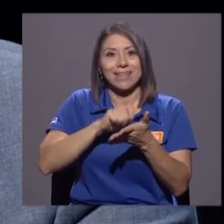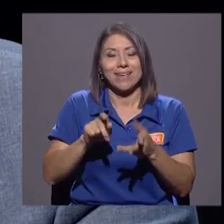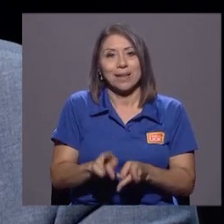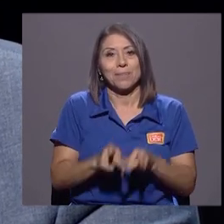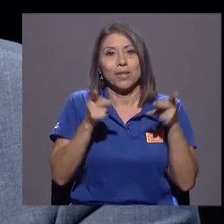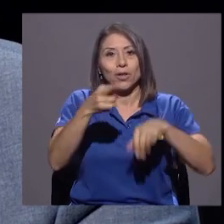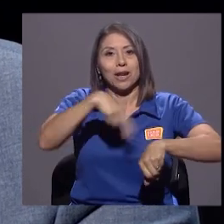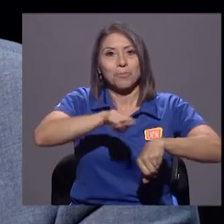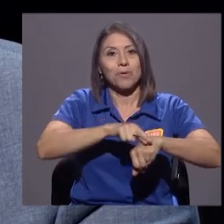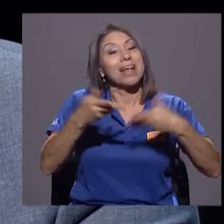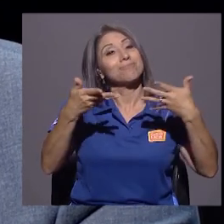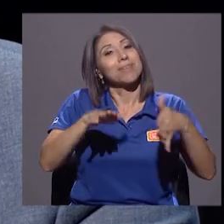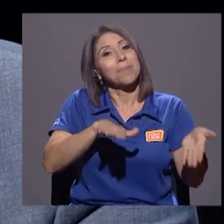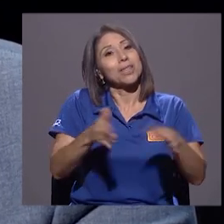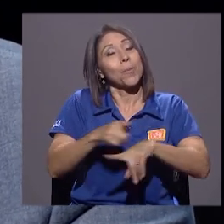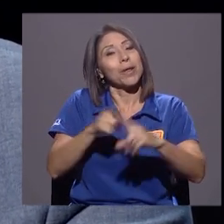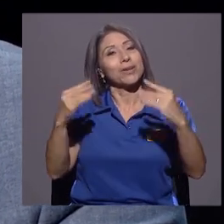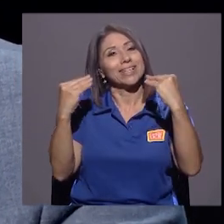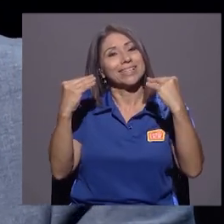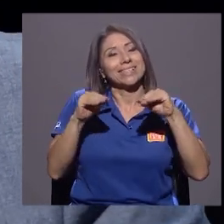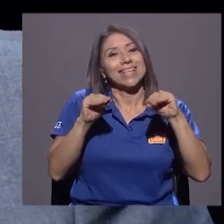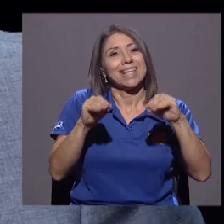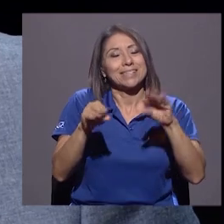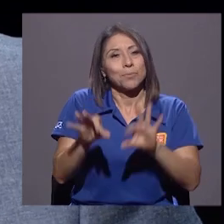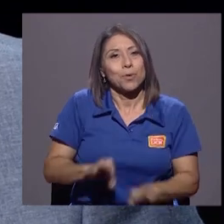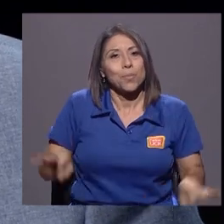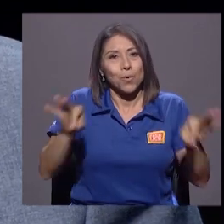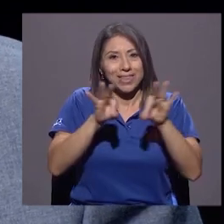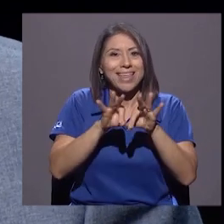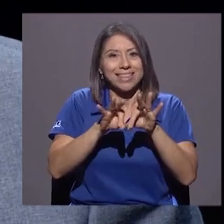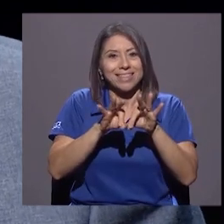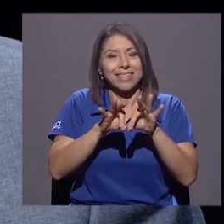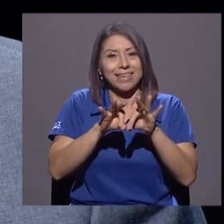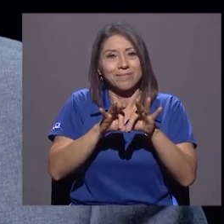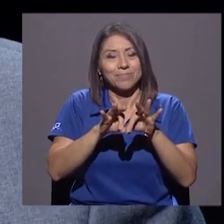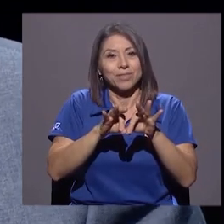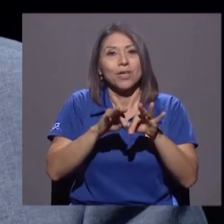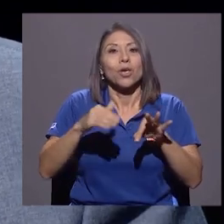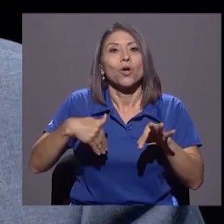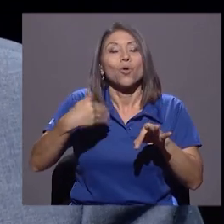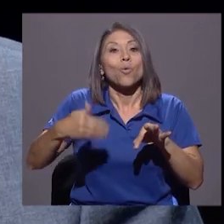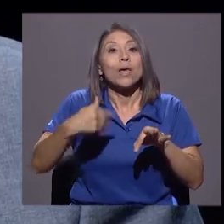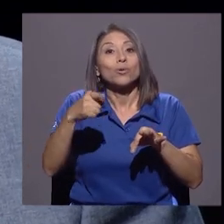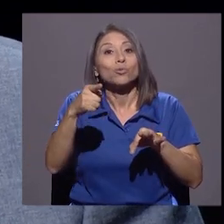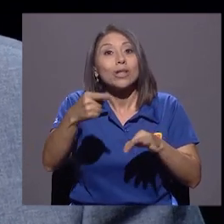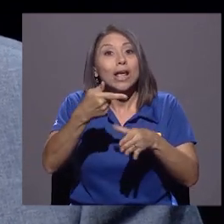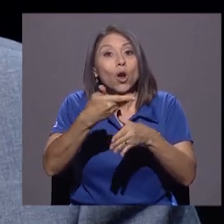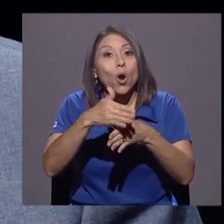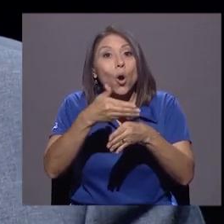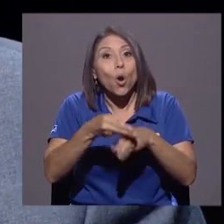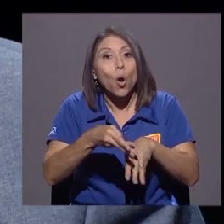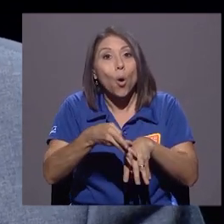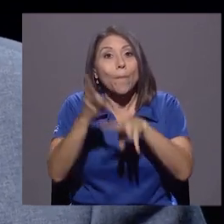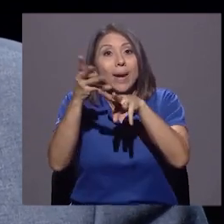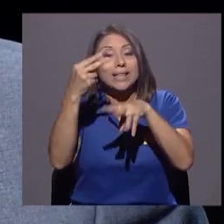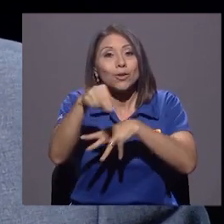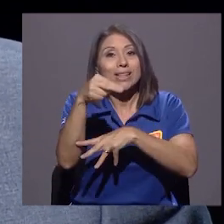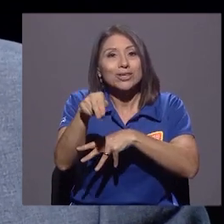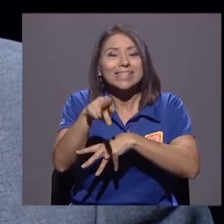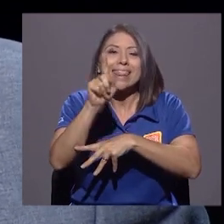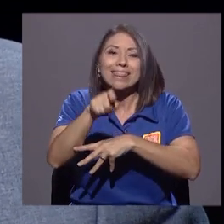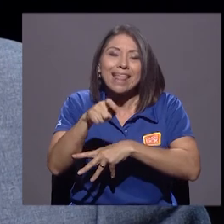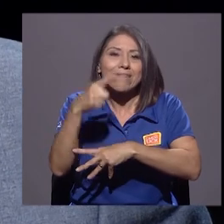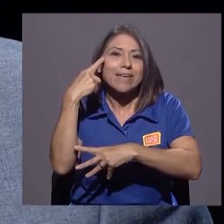ya partió pero que nos dejó una enseñanza muy importante. Cada vez que comparte una noticia, corrobórela. No se quede con una información